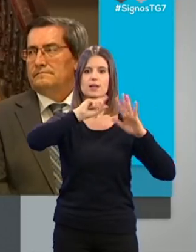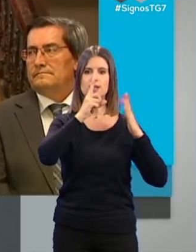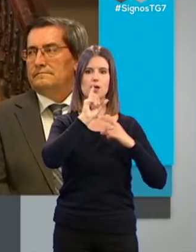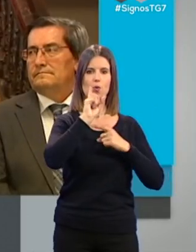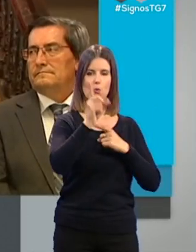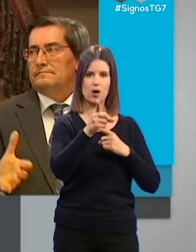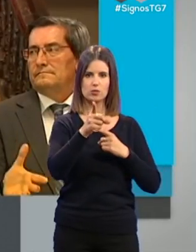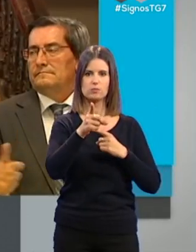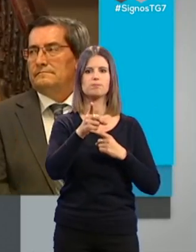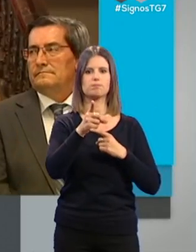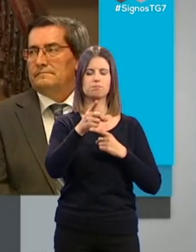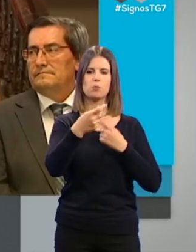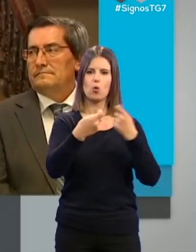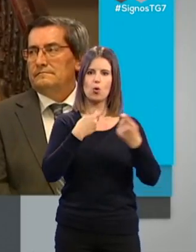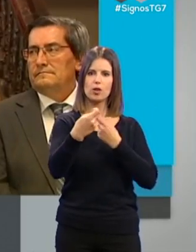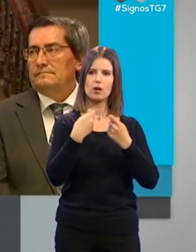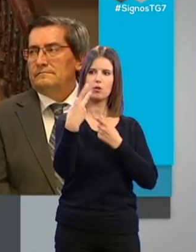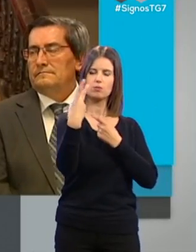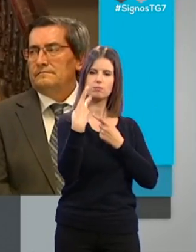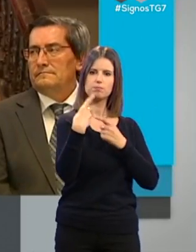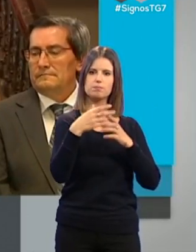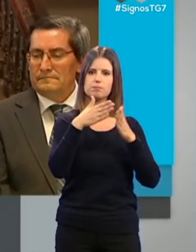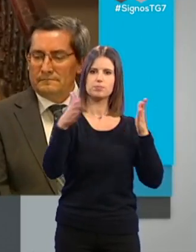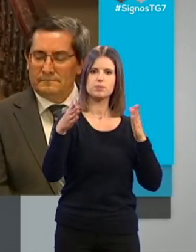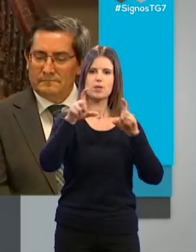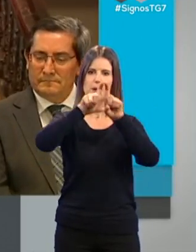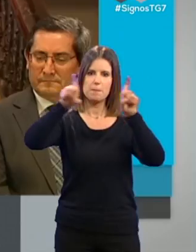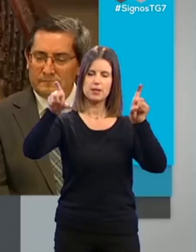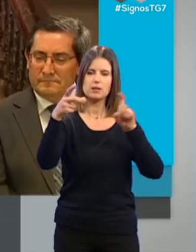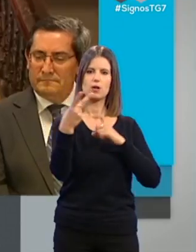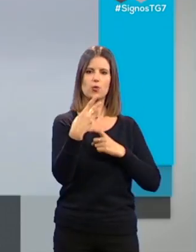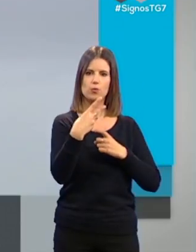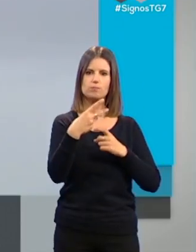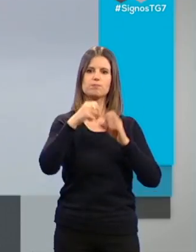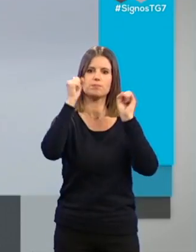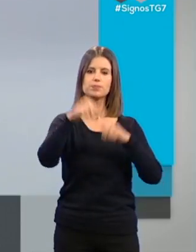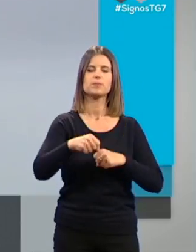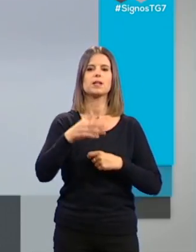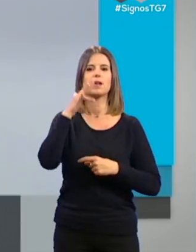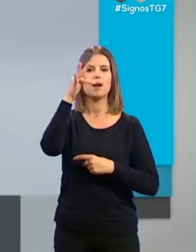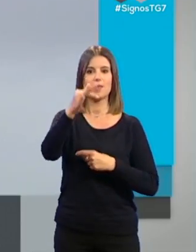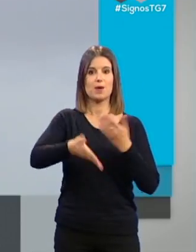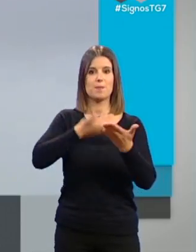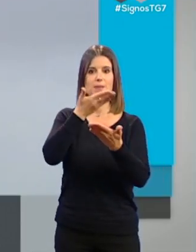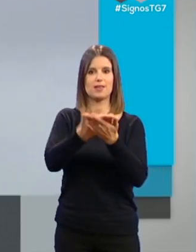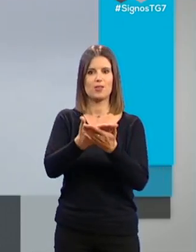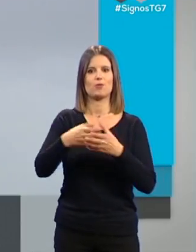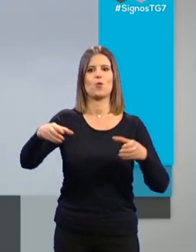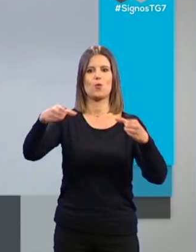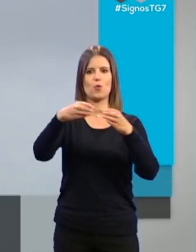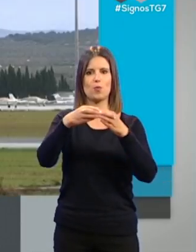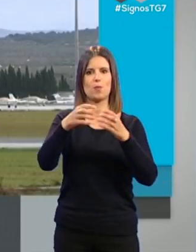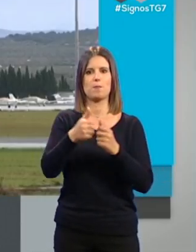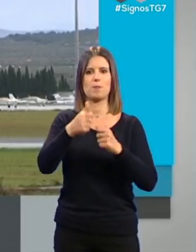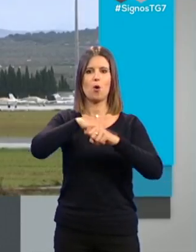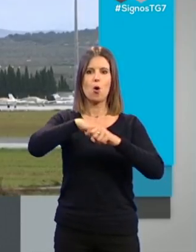de forma coordinada prácticamente con la compañía Iberia. Además de la petición conjunta de la